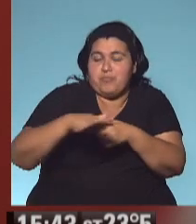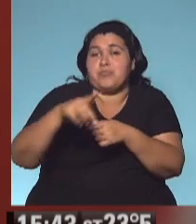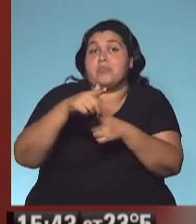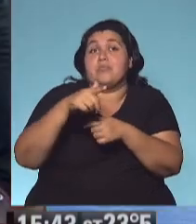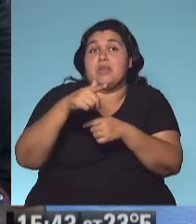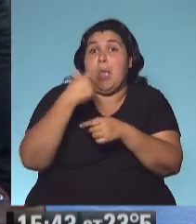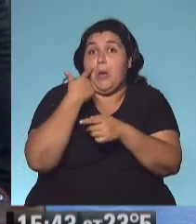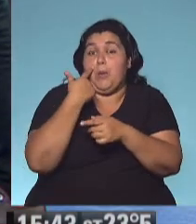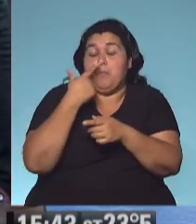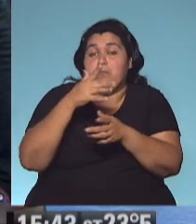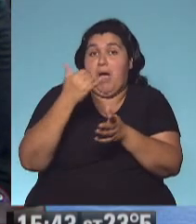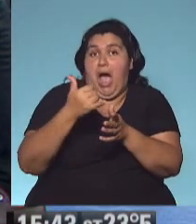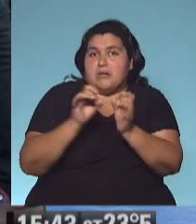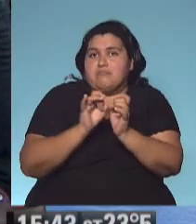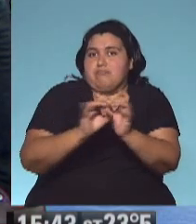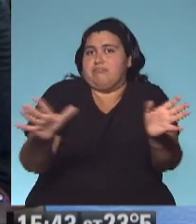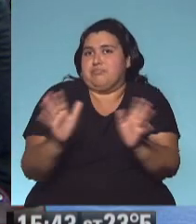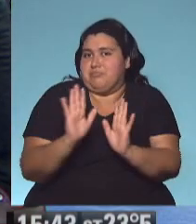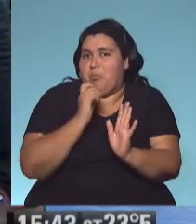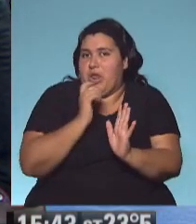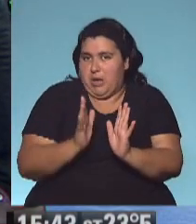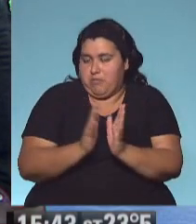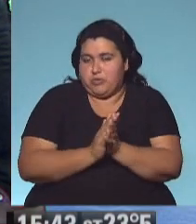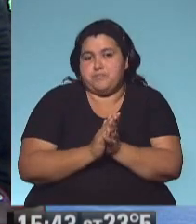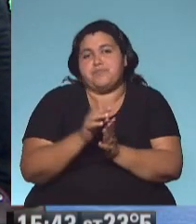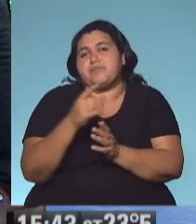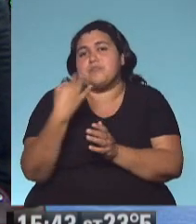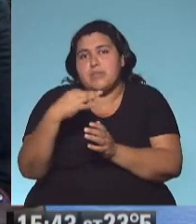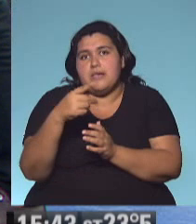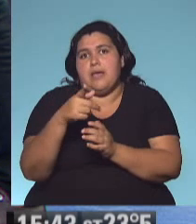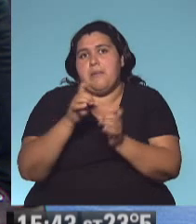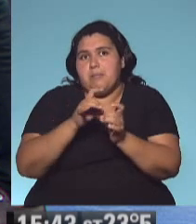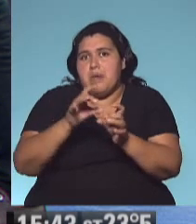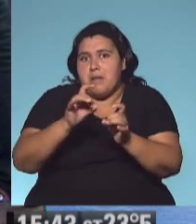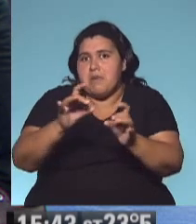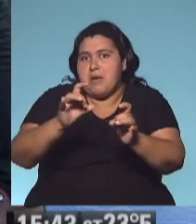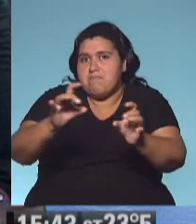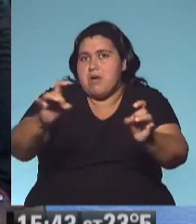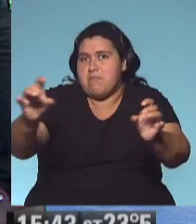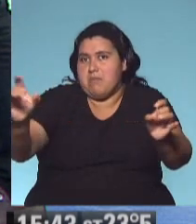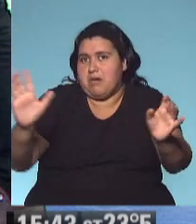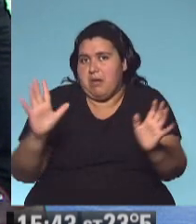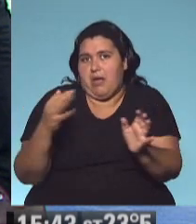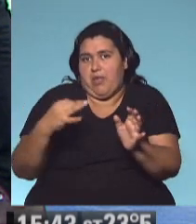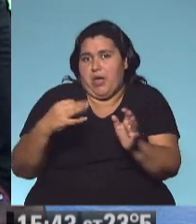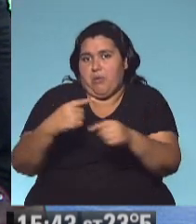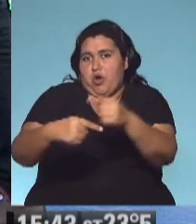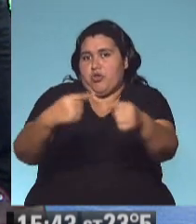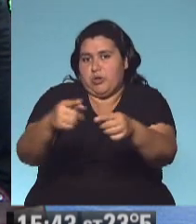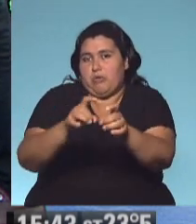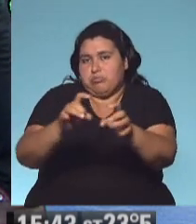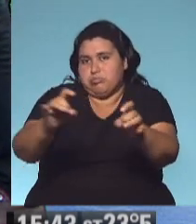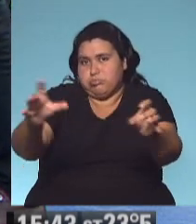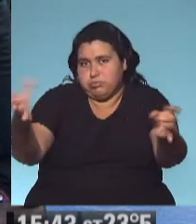viviendo va a quedar infectada con ese virus? Suponiendo de que el virus sigue permaneciendo en el cuerpo y nunca decae,